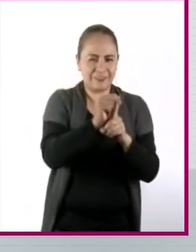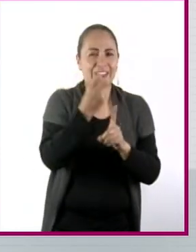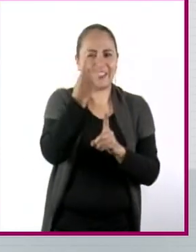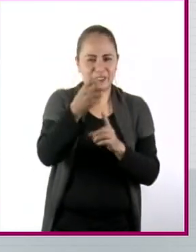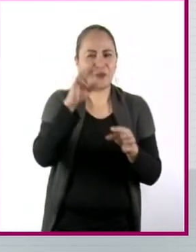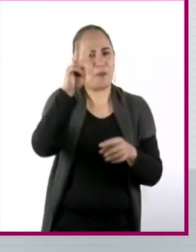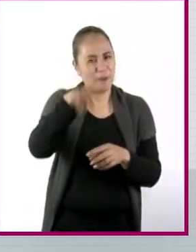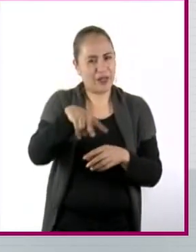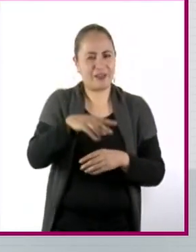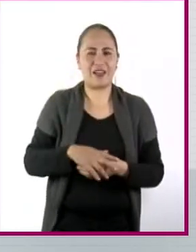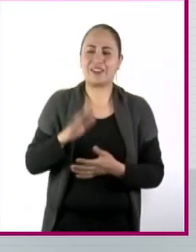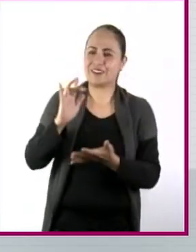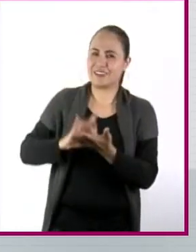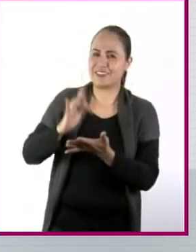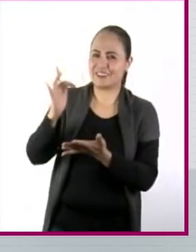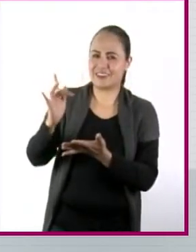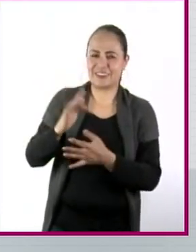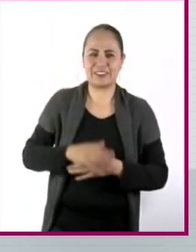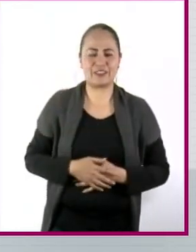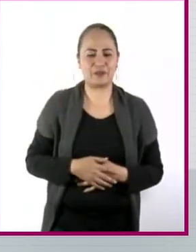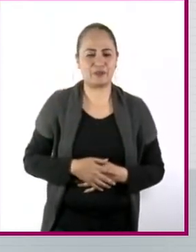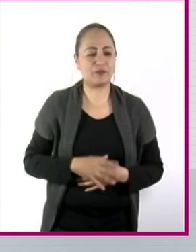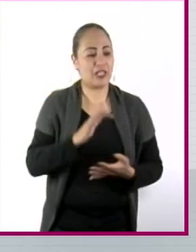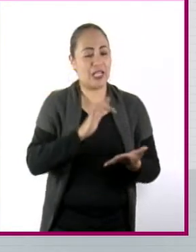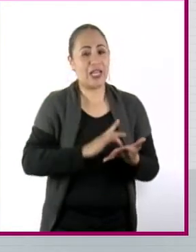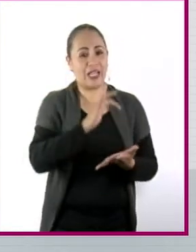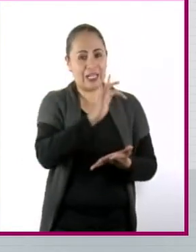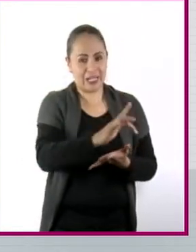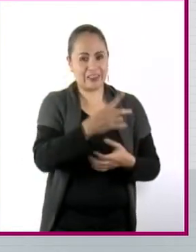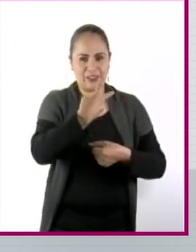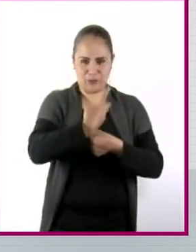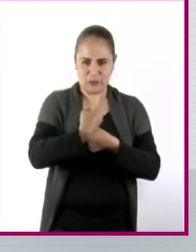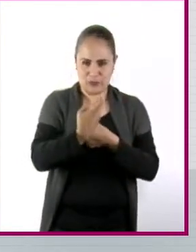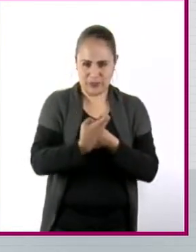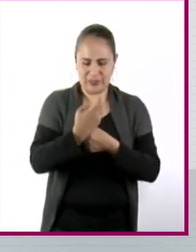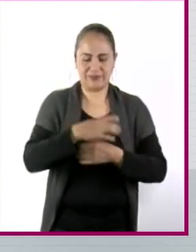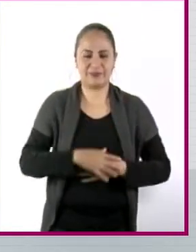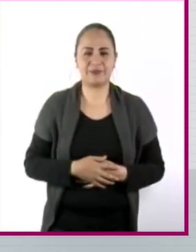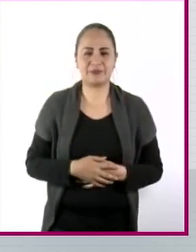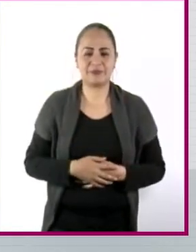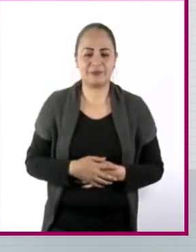Brandon. Muchísimas gracias por el espacio, por invitarme.